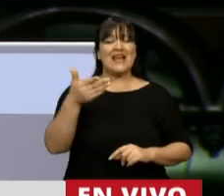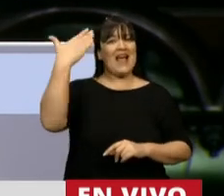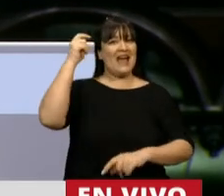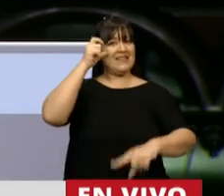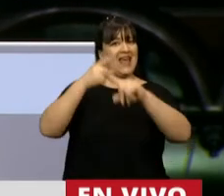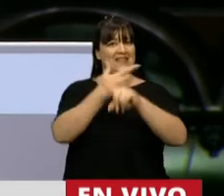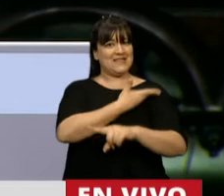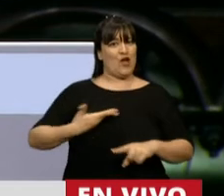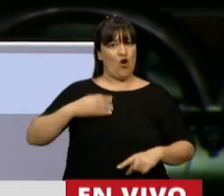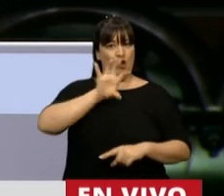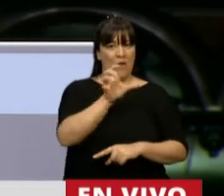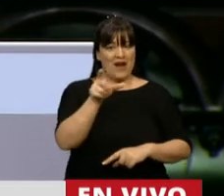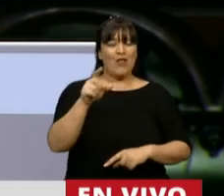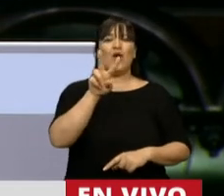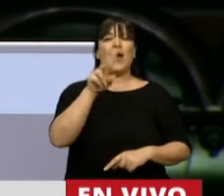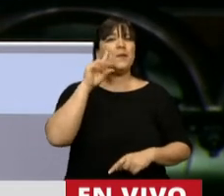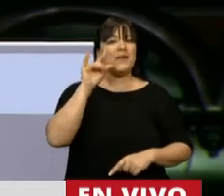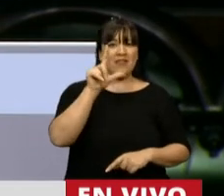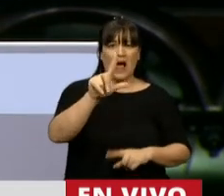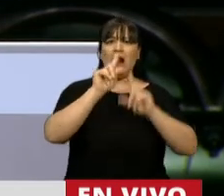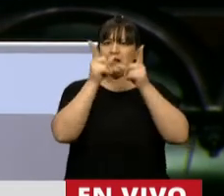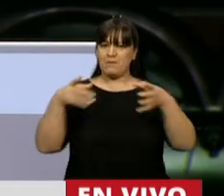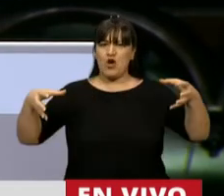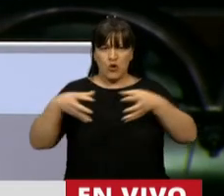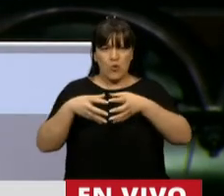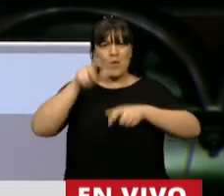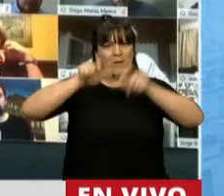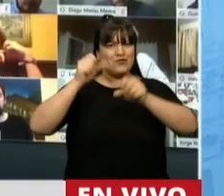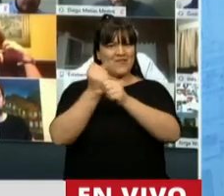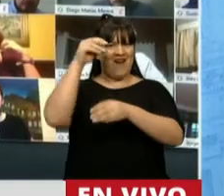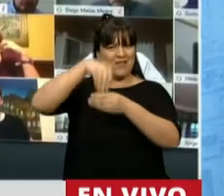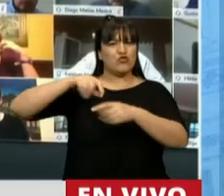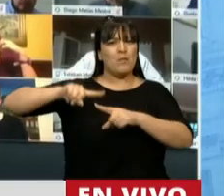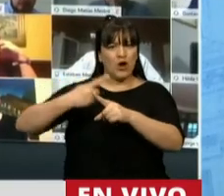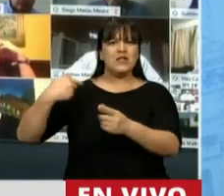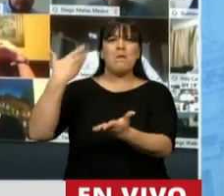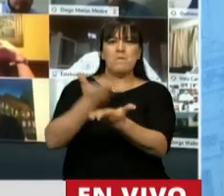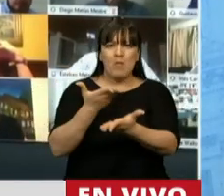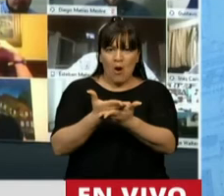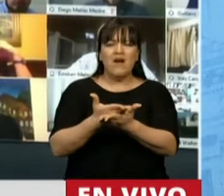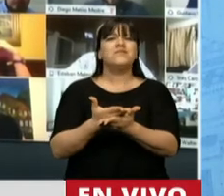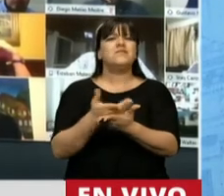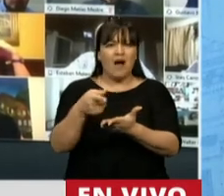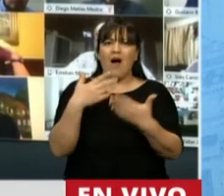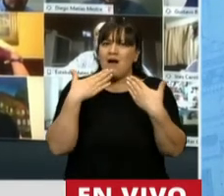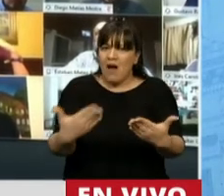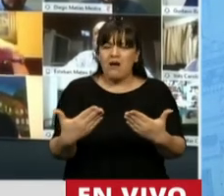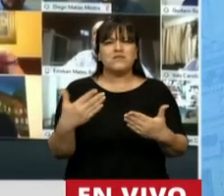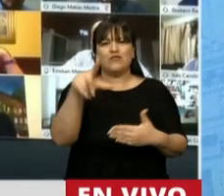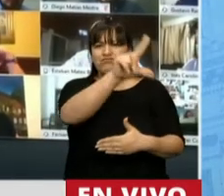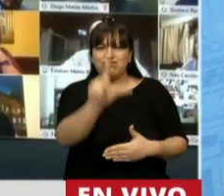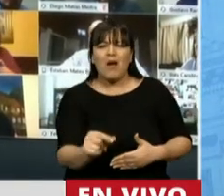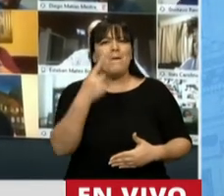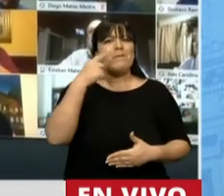Eugenia Vidal, un grupo de intendentes y dirigentes propusieron y nos permitió tener a lo largo y a lo ancho de la provincia más de 1.800